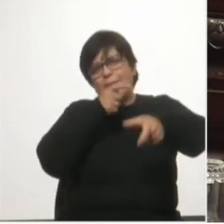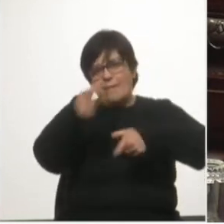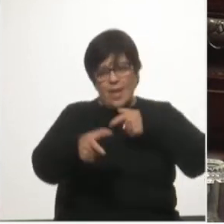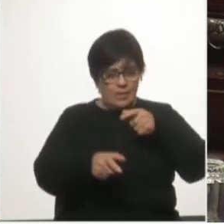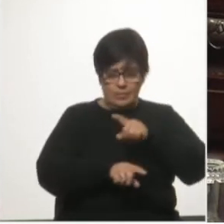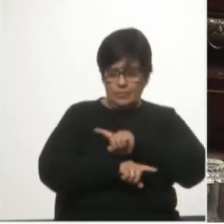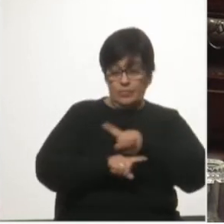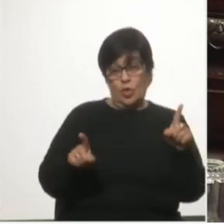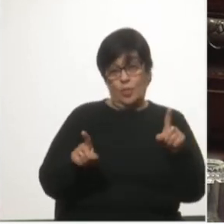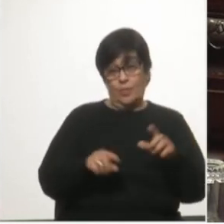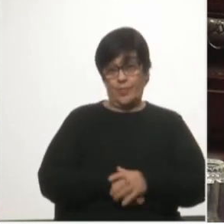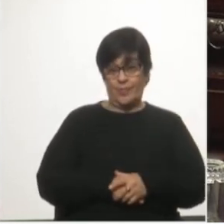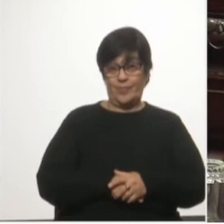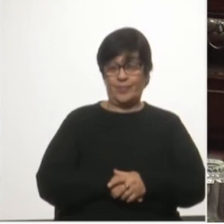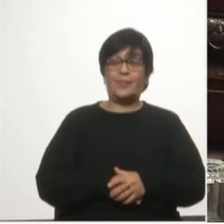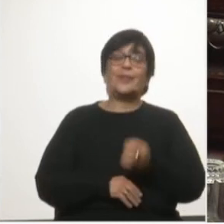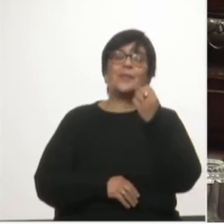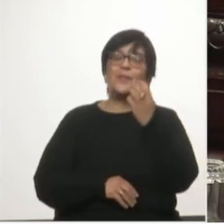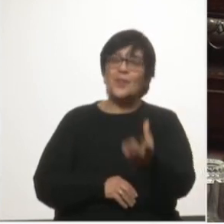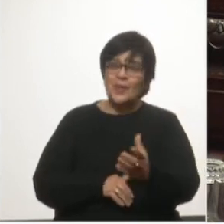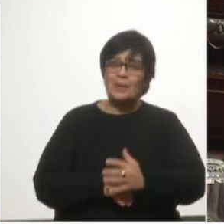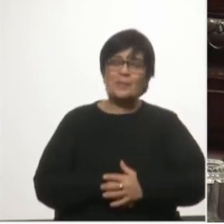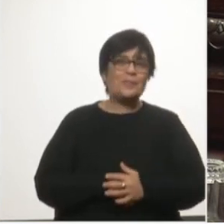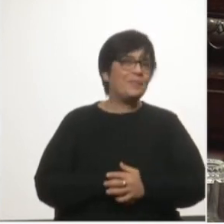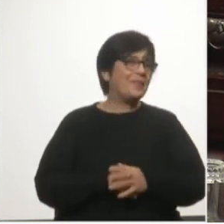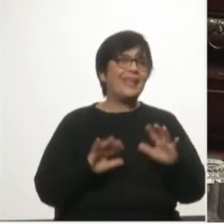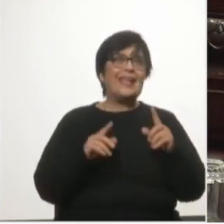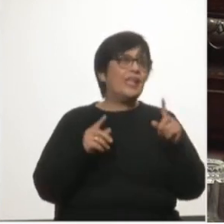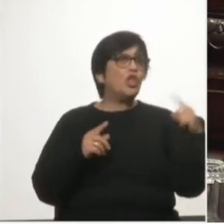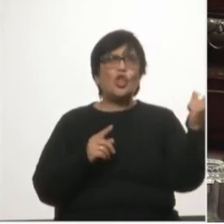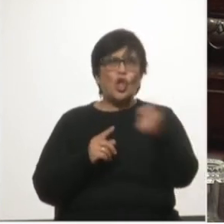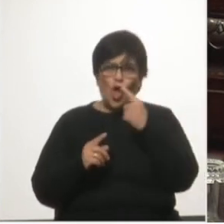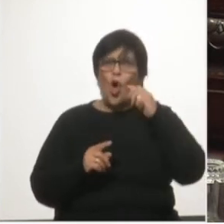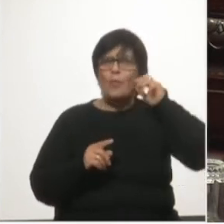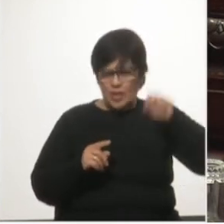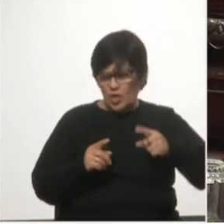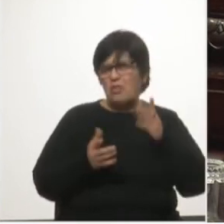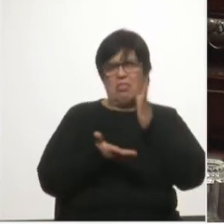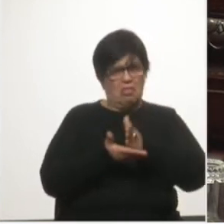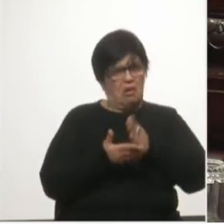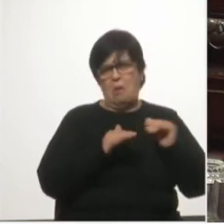¿verdad? porque todo el mundo tiene el derecho a pensar